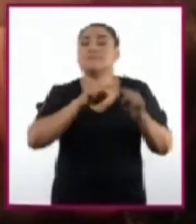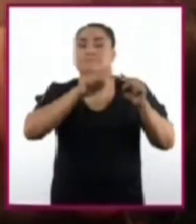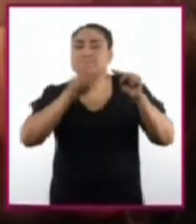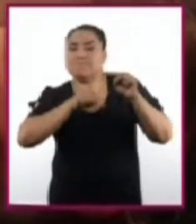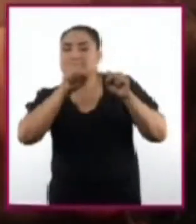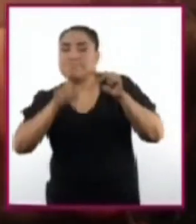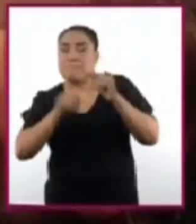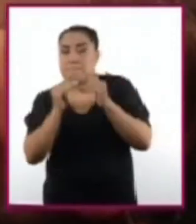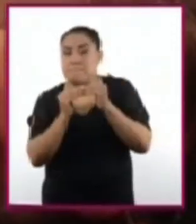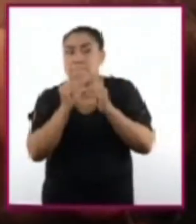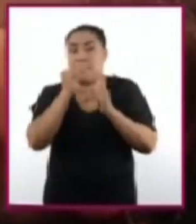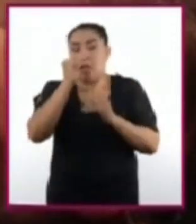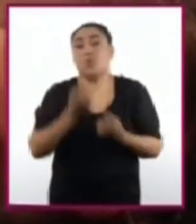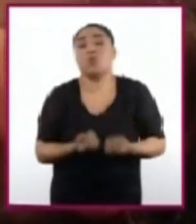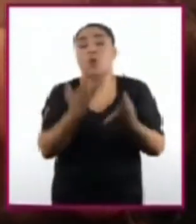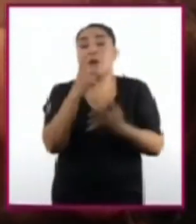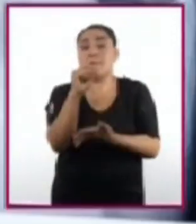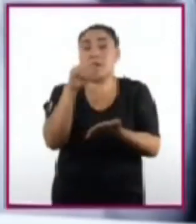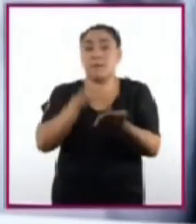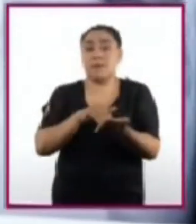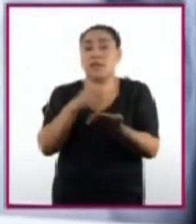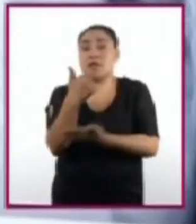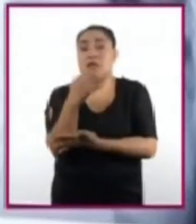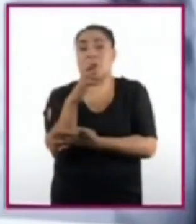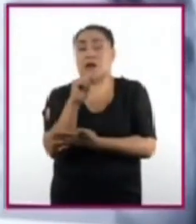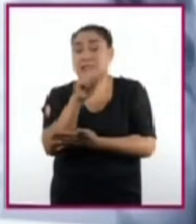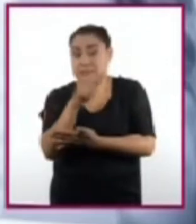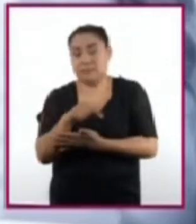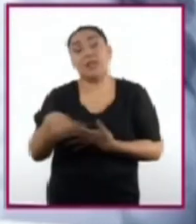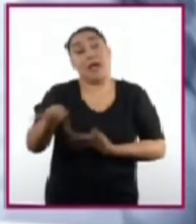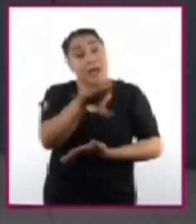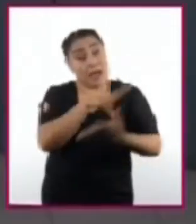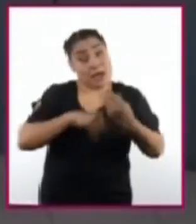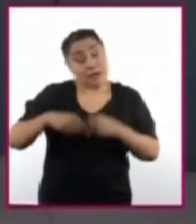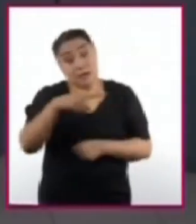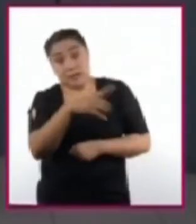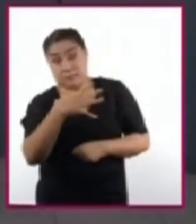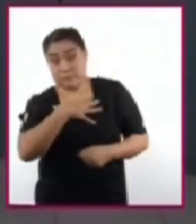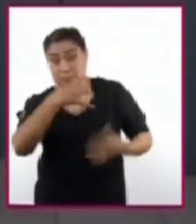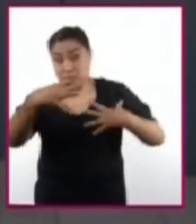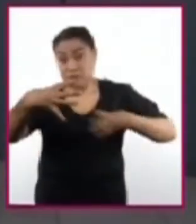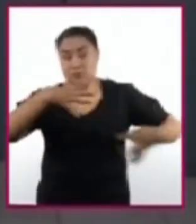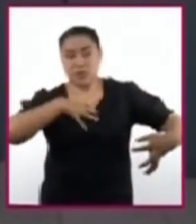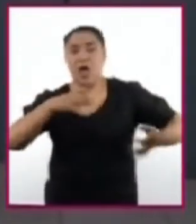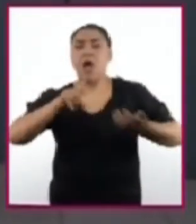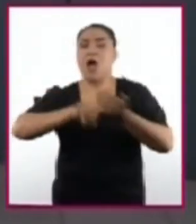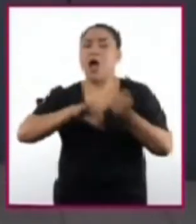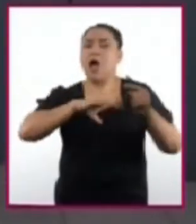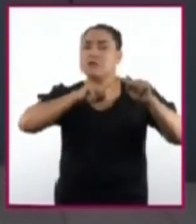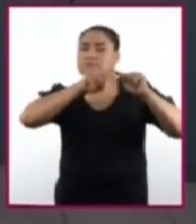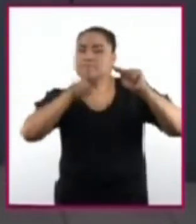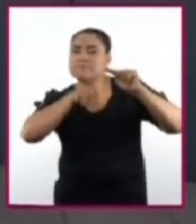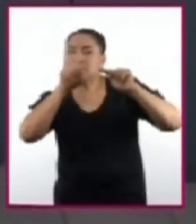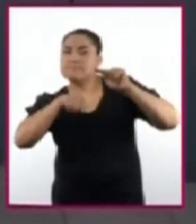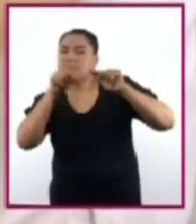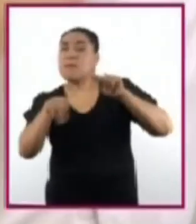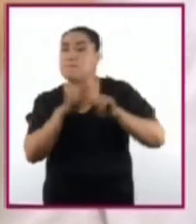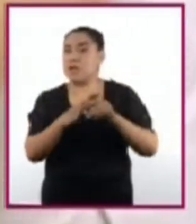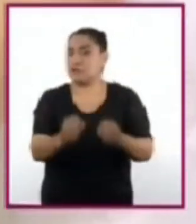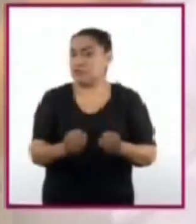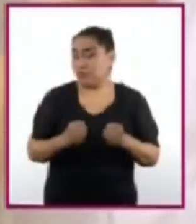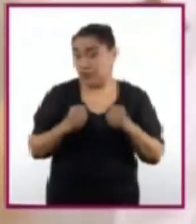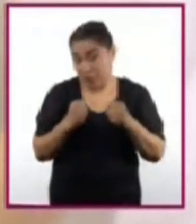mayores a los 20.000 Hz. En cambio, los rayos X son ondas electromagnéticas de alta frecuencia,